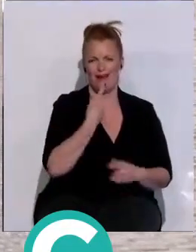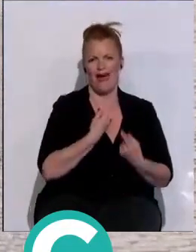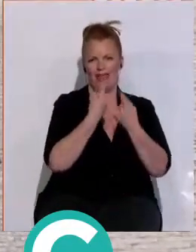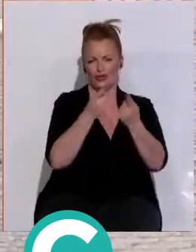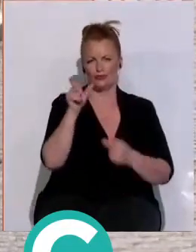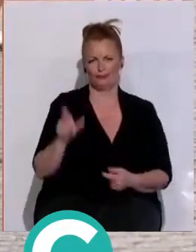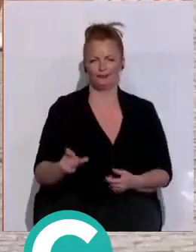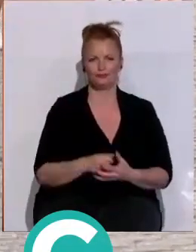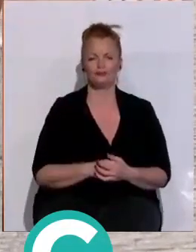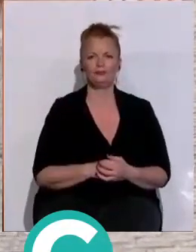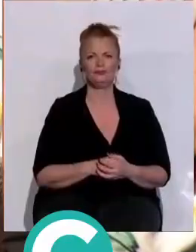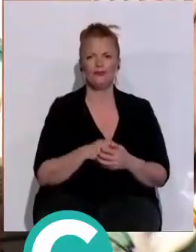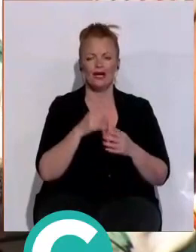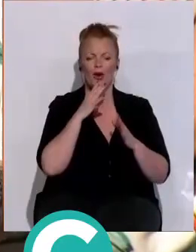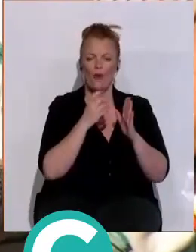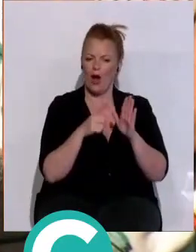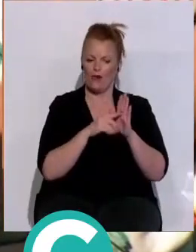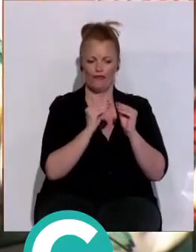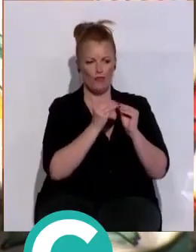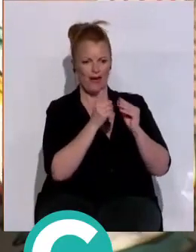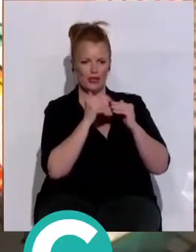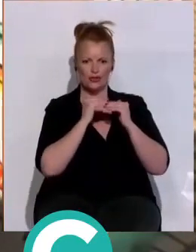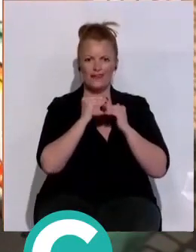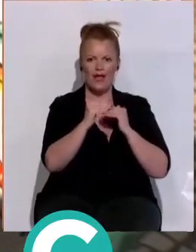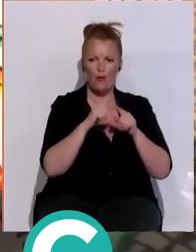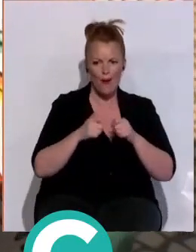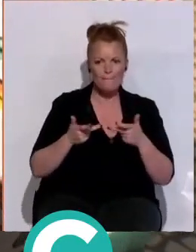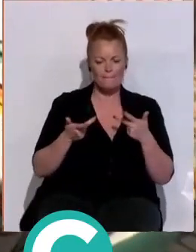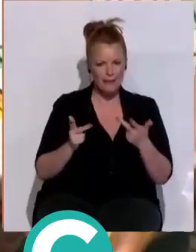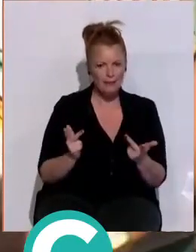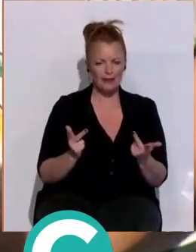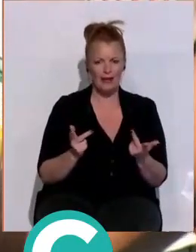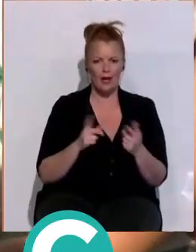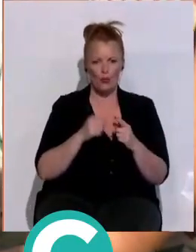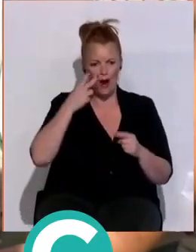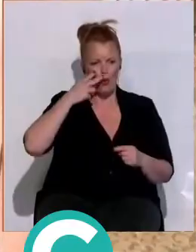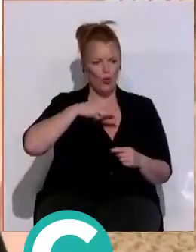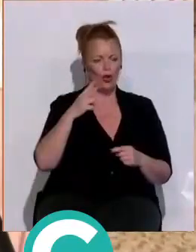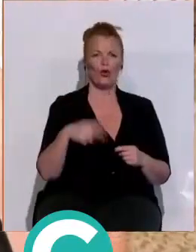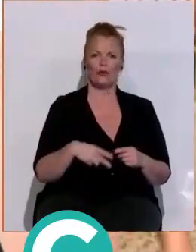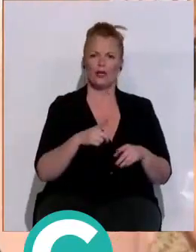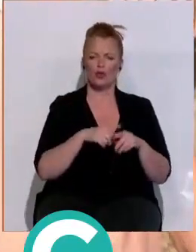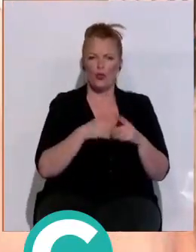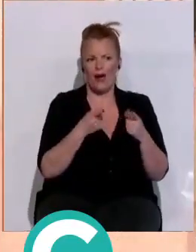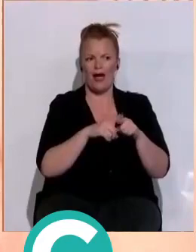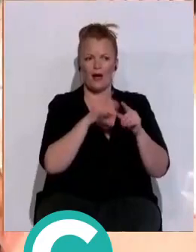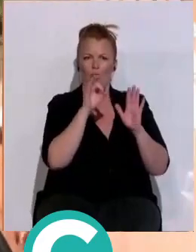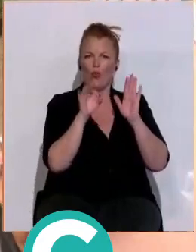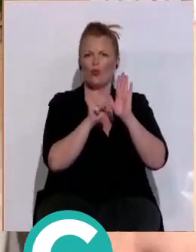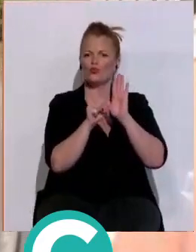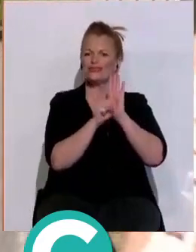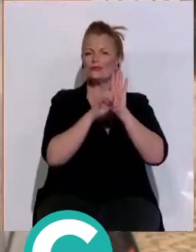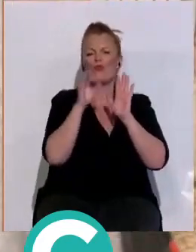estacionalidad. Entre las propuestas destaca la acreditación de sostenibilidad, que distinguirá a las empresas y otros establecimientos que